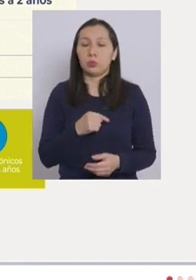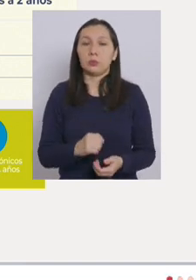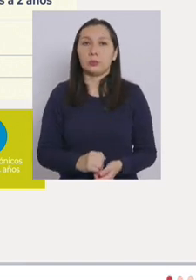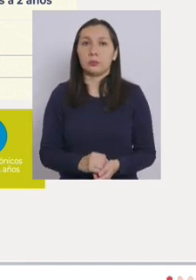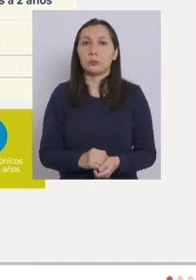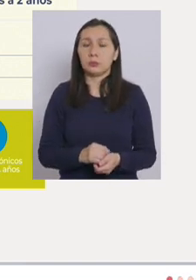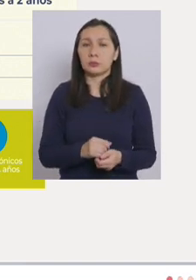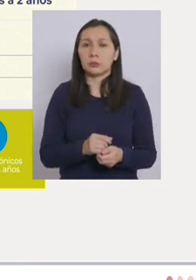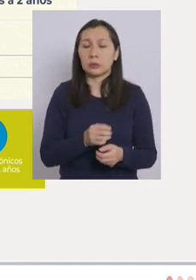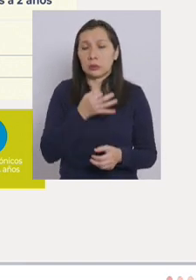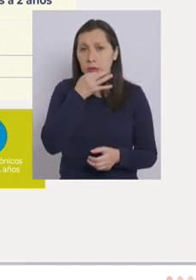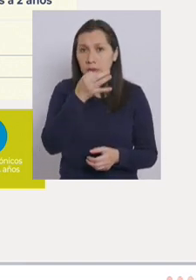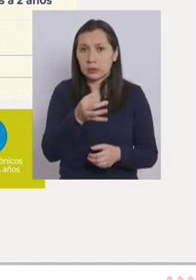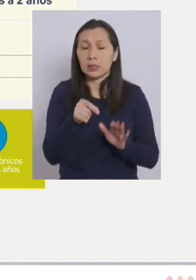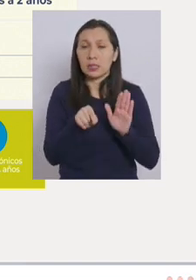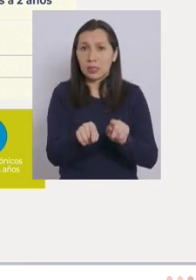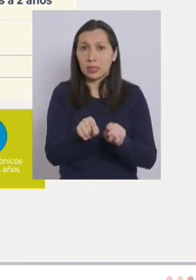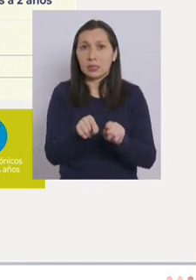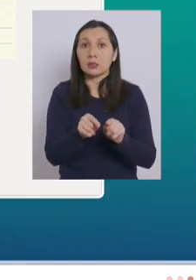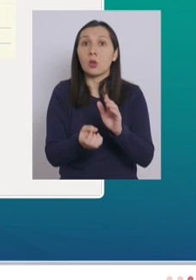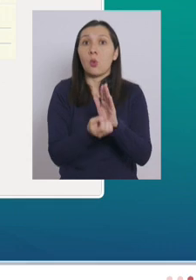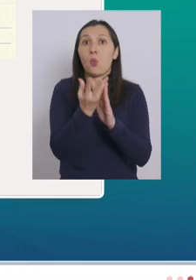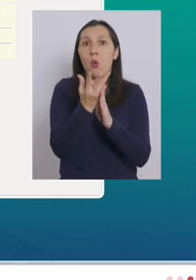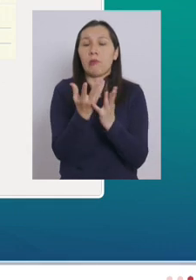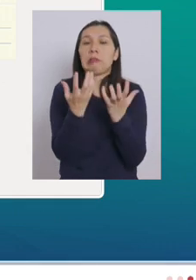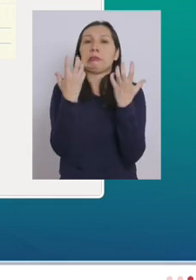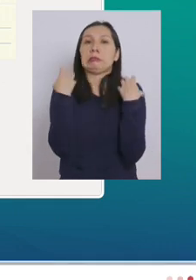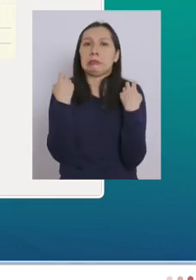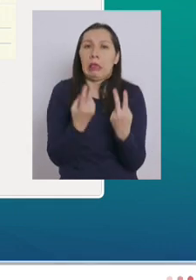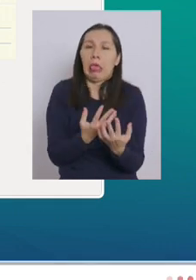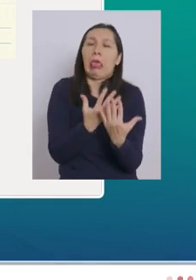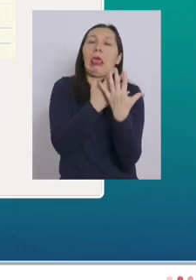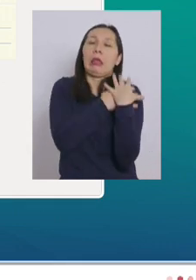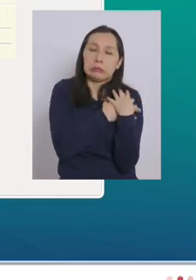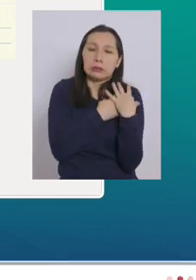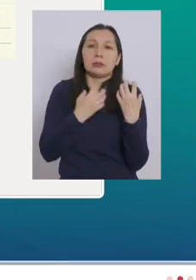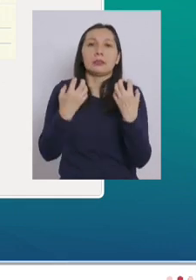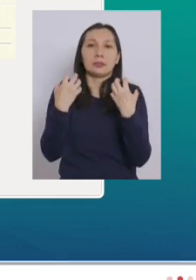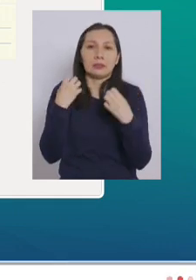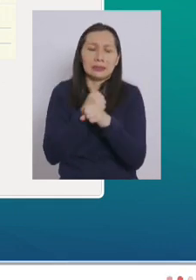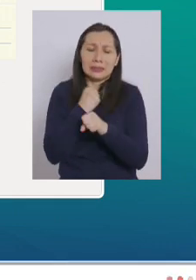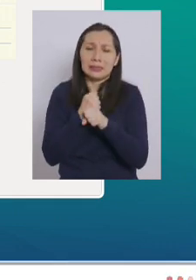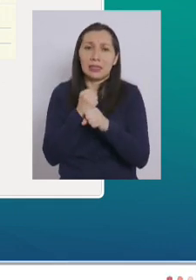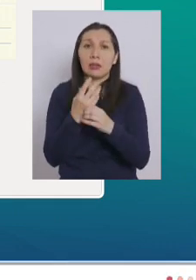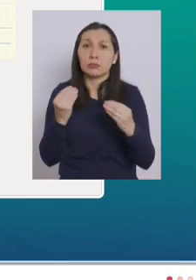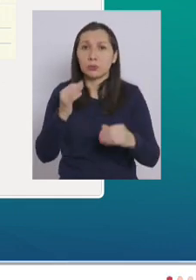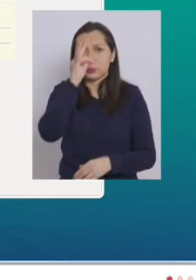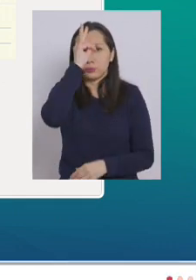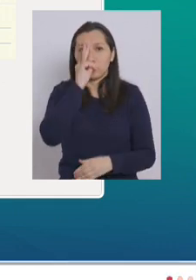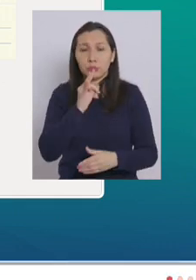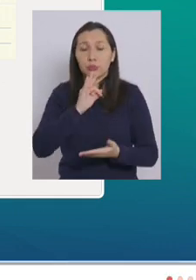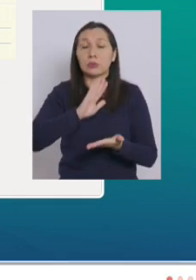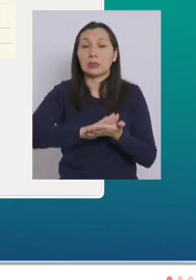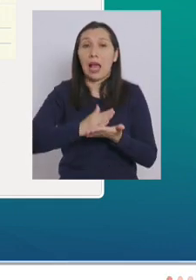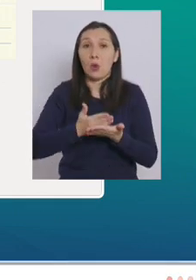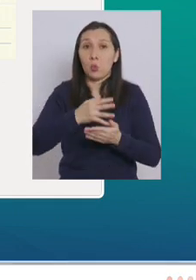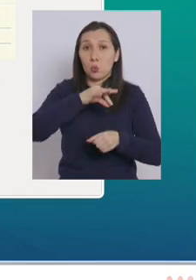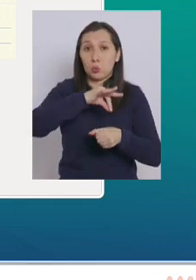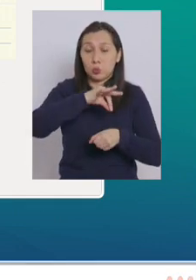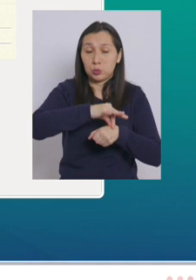reconocemos que esto es una nueva carga y un trabajo muy intenso para el personal de salud